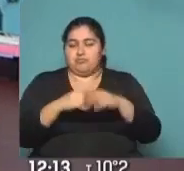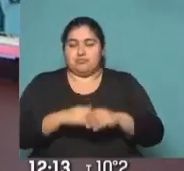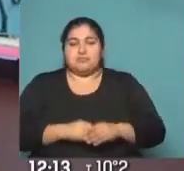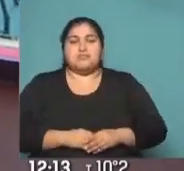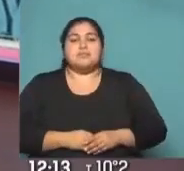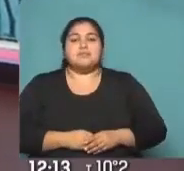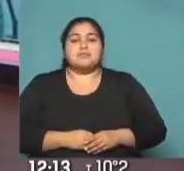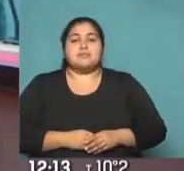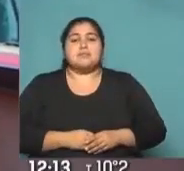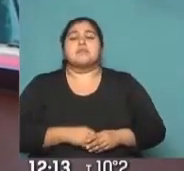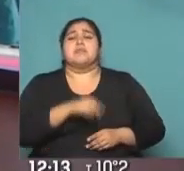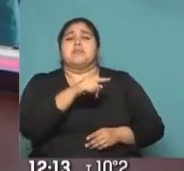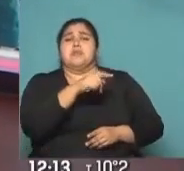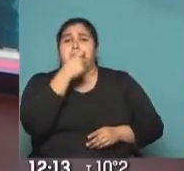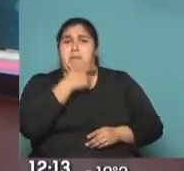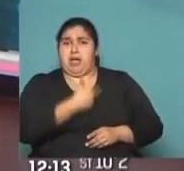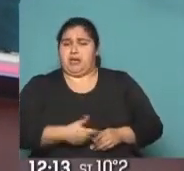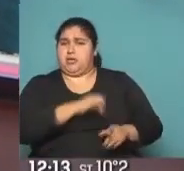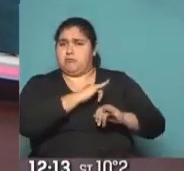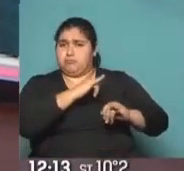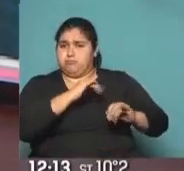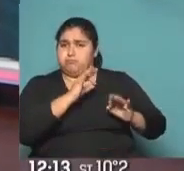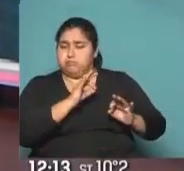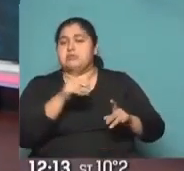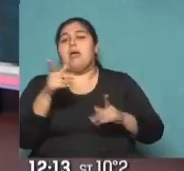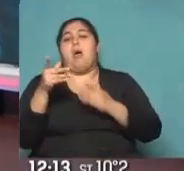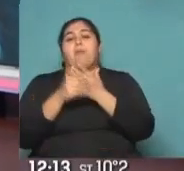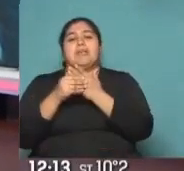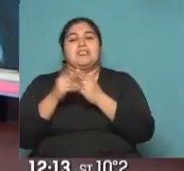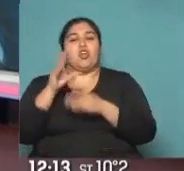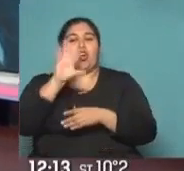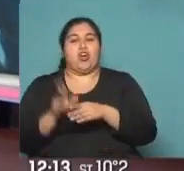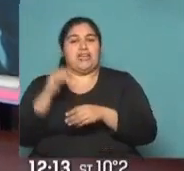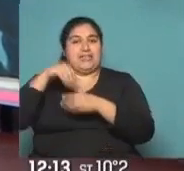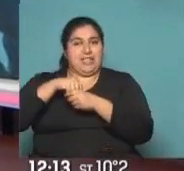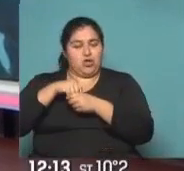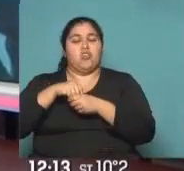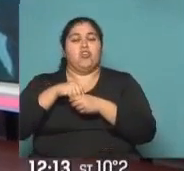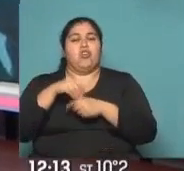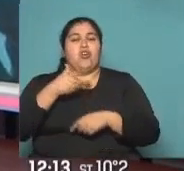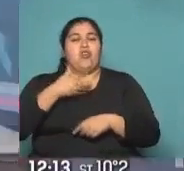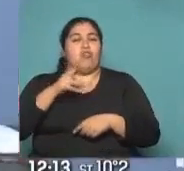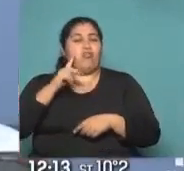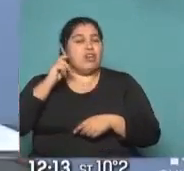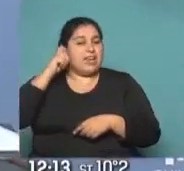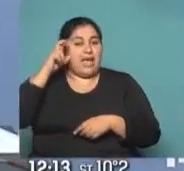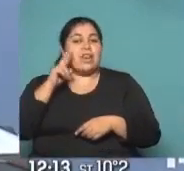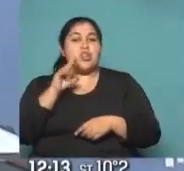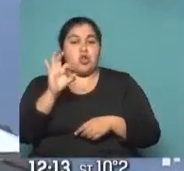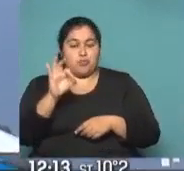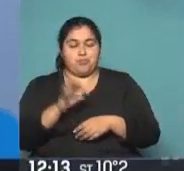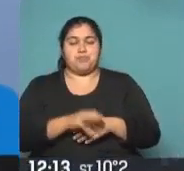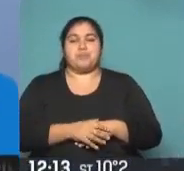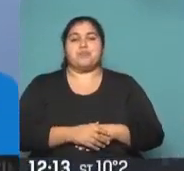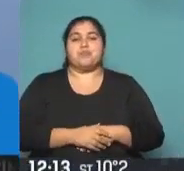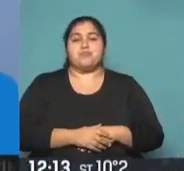Tras los anuncios del presidente Mauricio Macri, habló el ministro del Interior, Rogelio Frigerio. El presidente